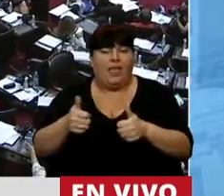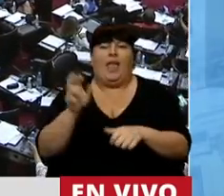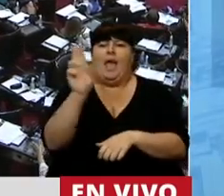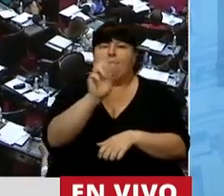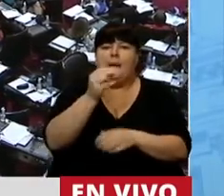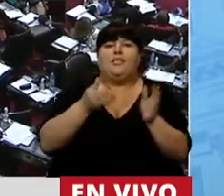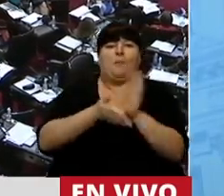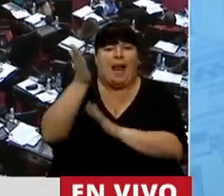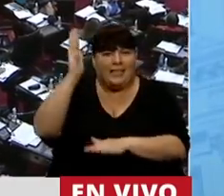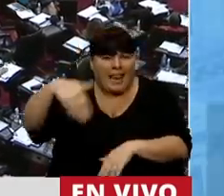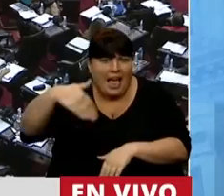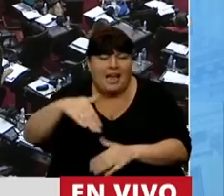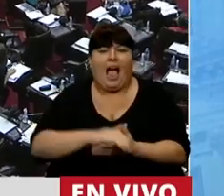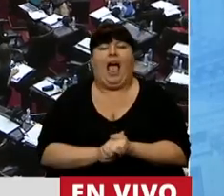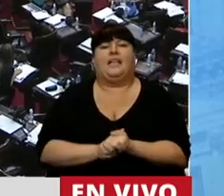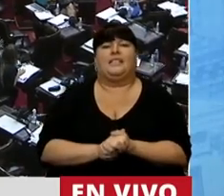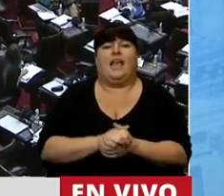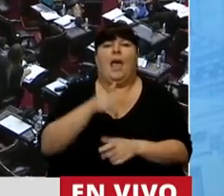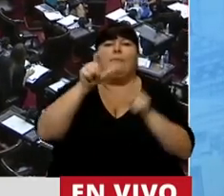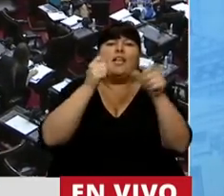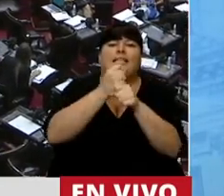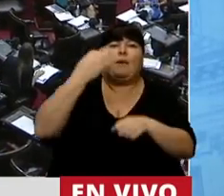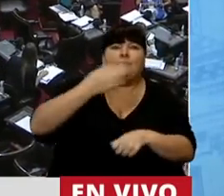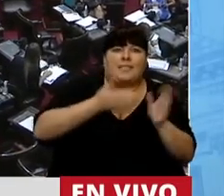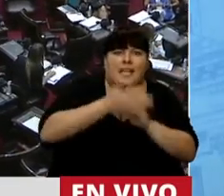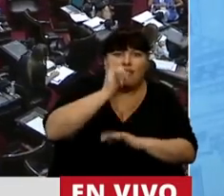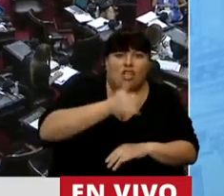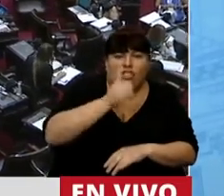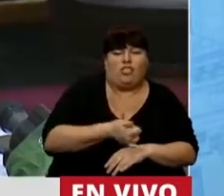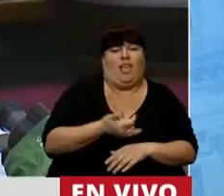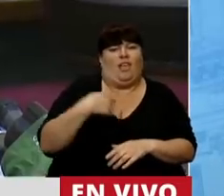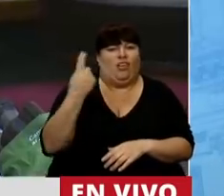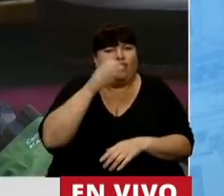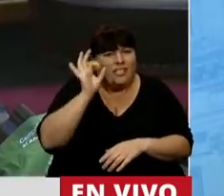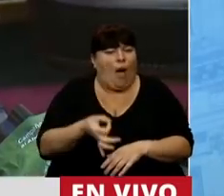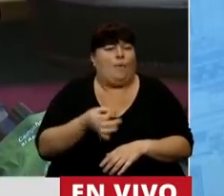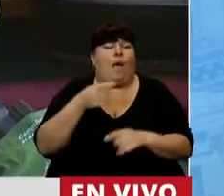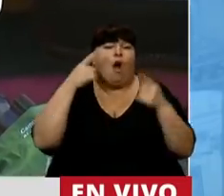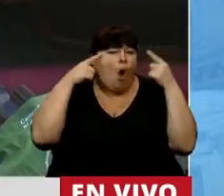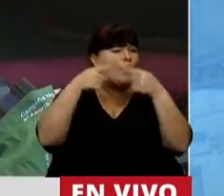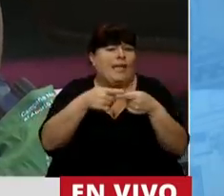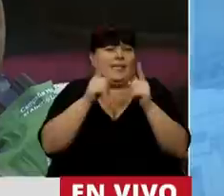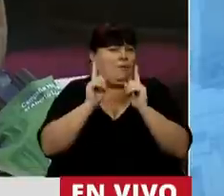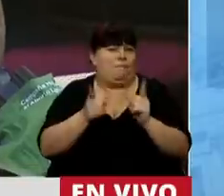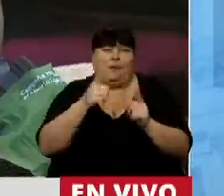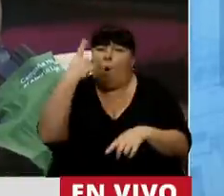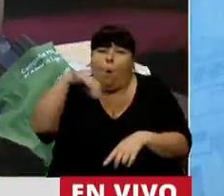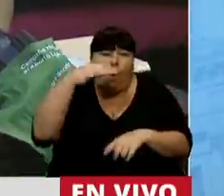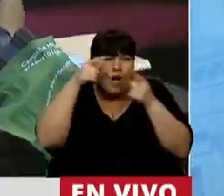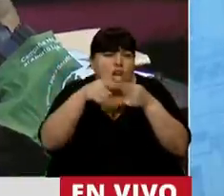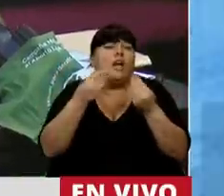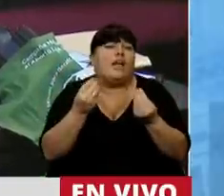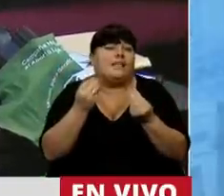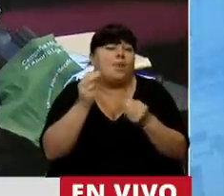de permiso de circulación, de trabajadores esenciales, porque entendíamos que perseguíamos el mismo y el único